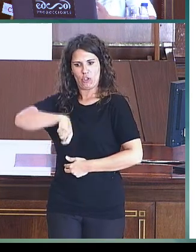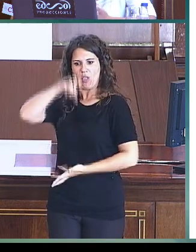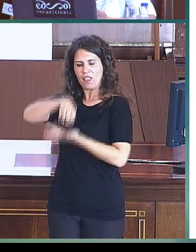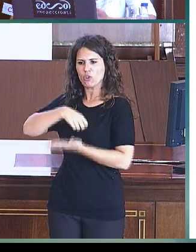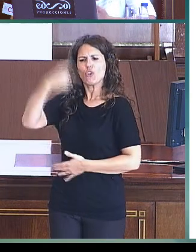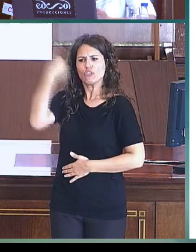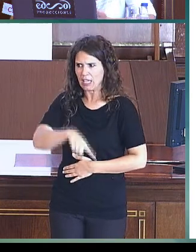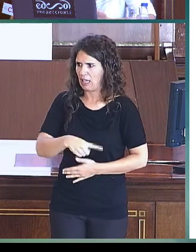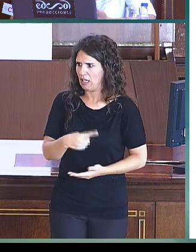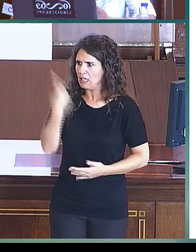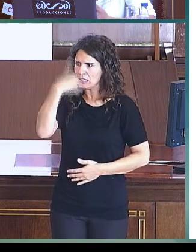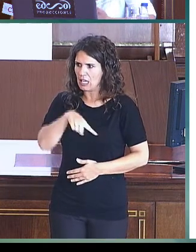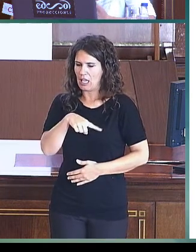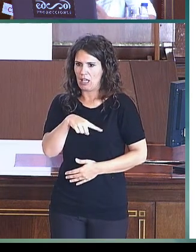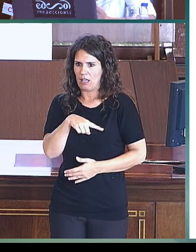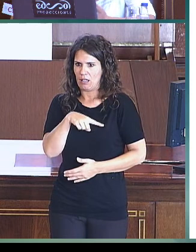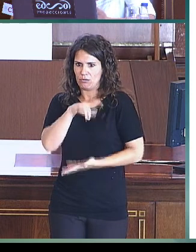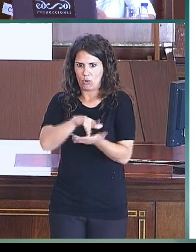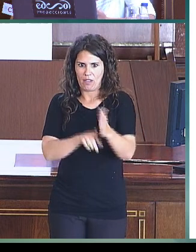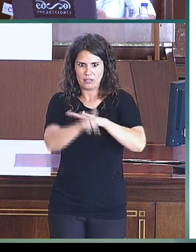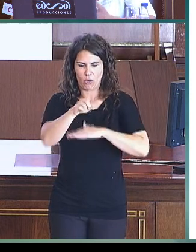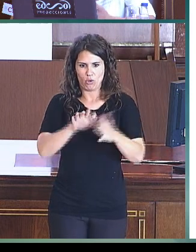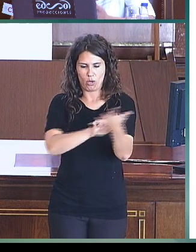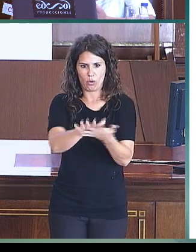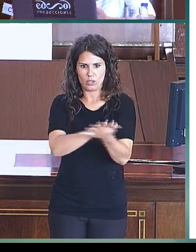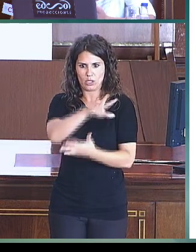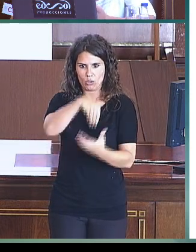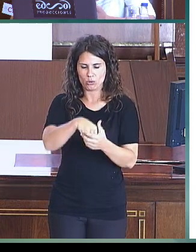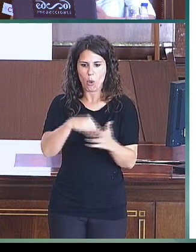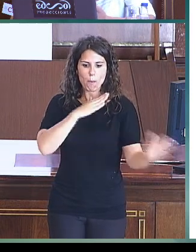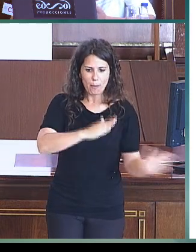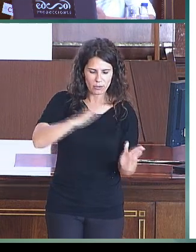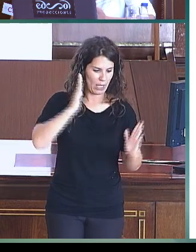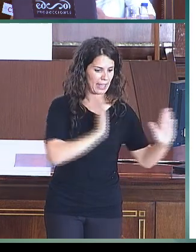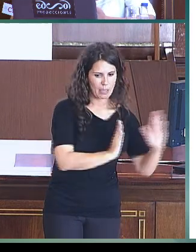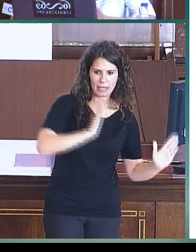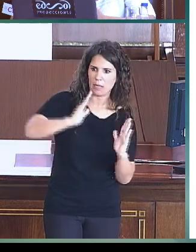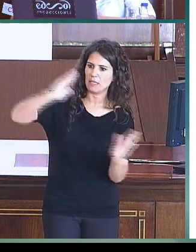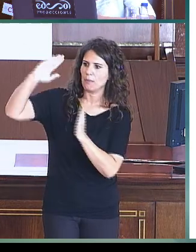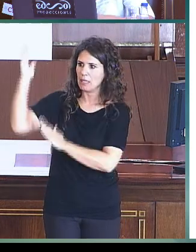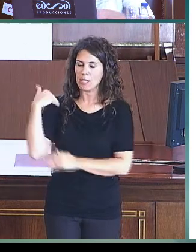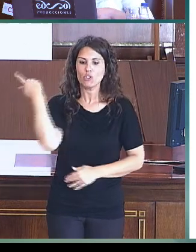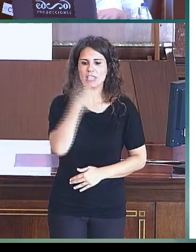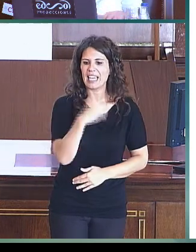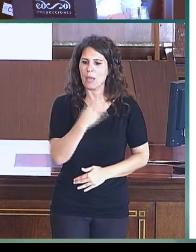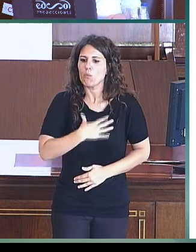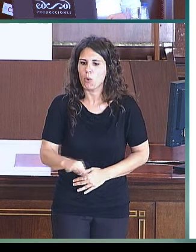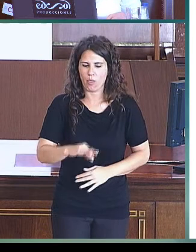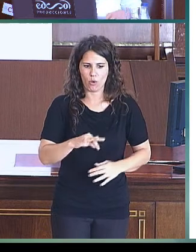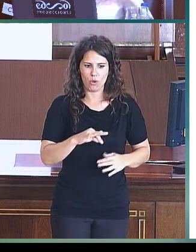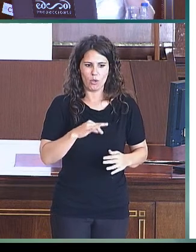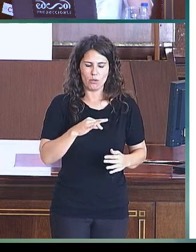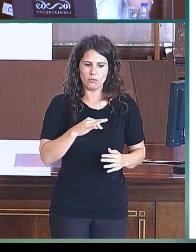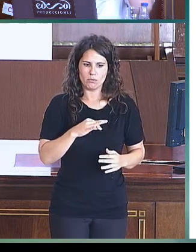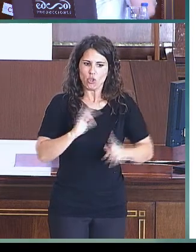encontrar en el desarrollo de la lengua de signos en cada momento, en cada edad. Entonces, bueno,